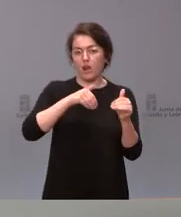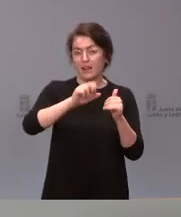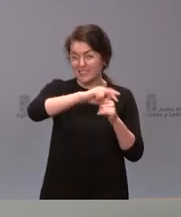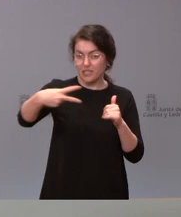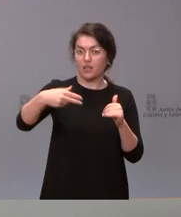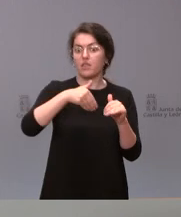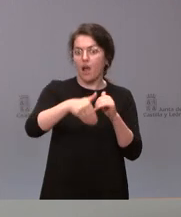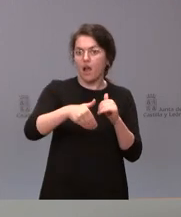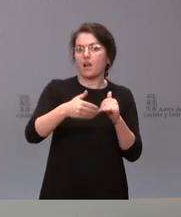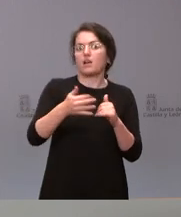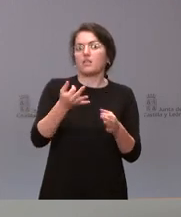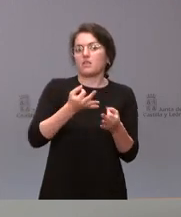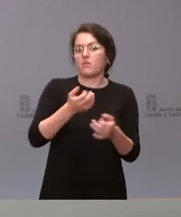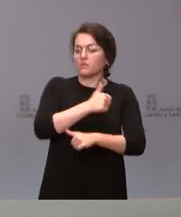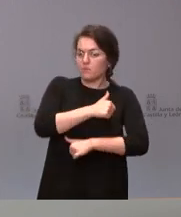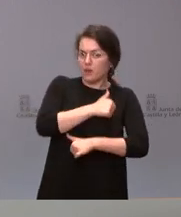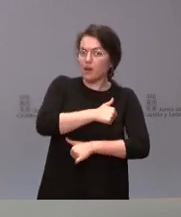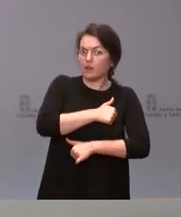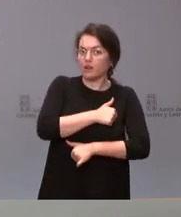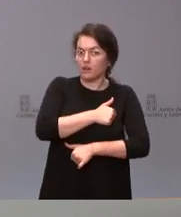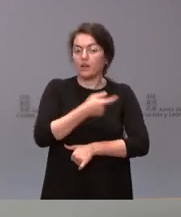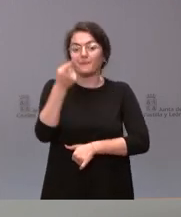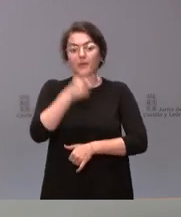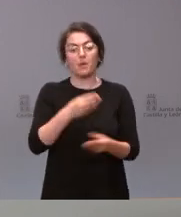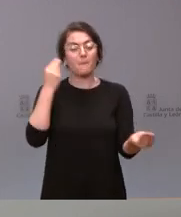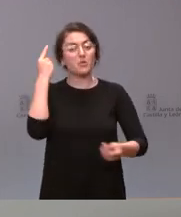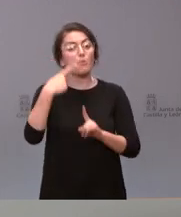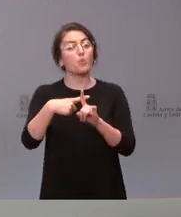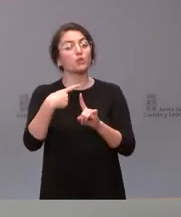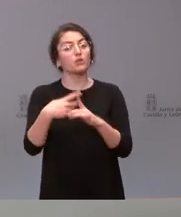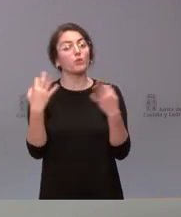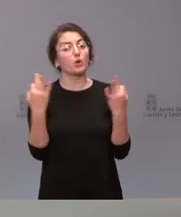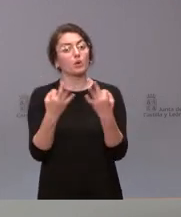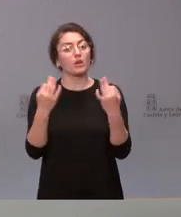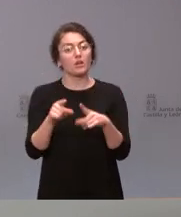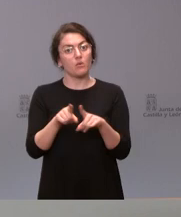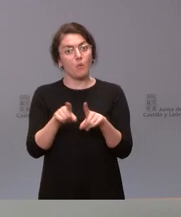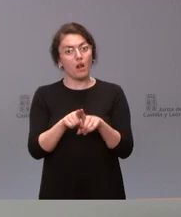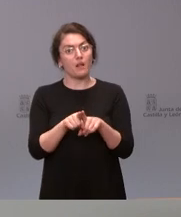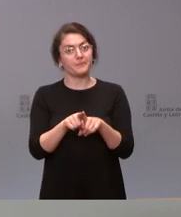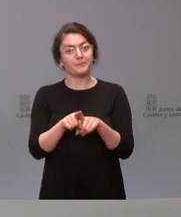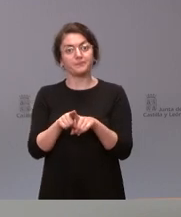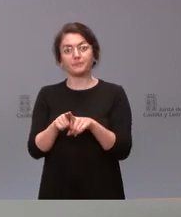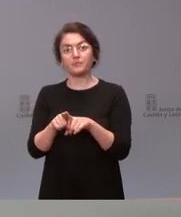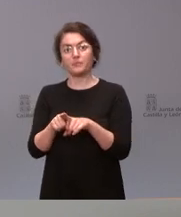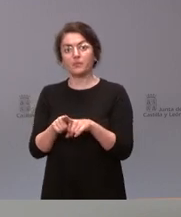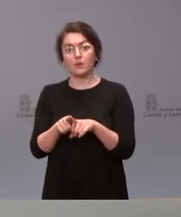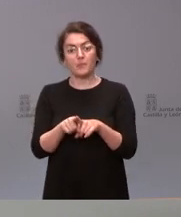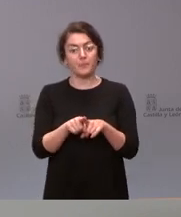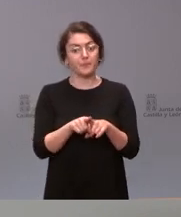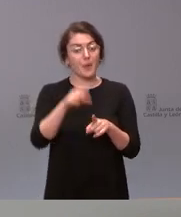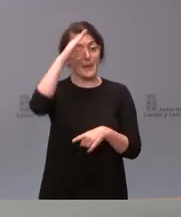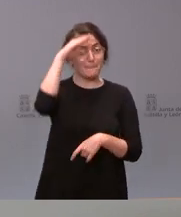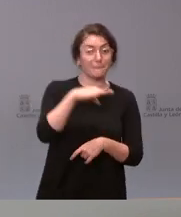Creo que sería bueno que se diera la oportunidad a los padres